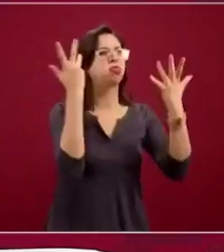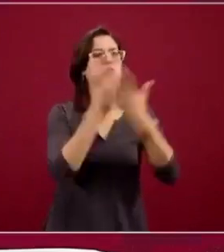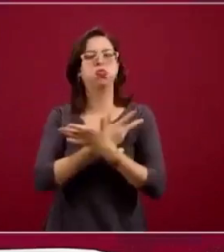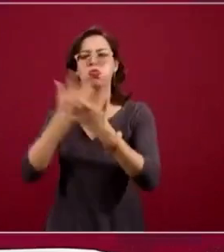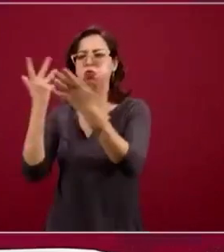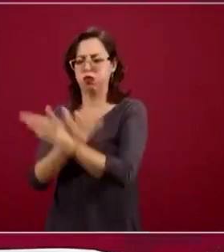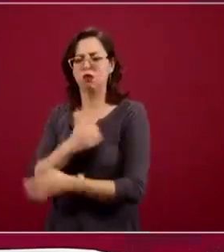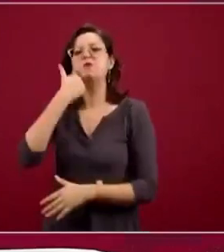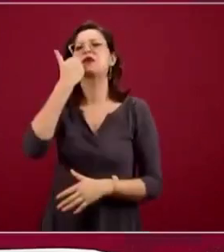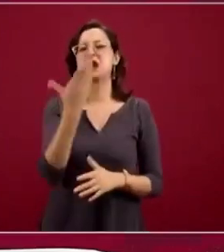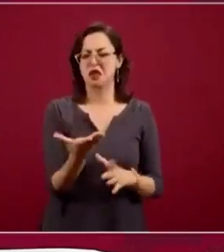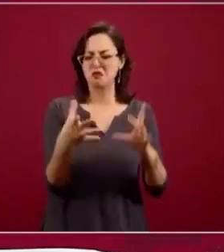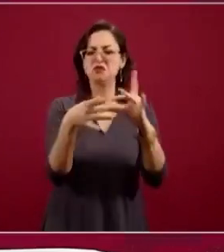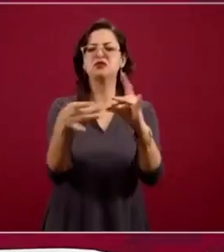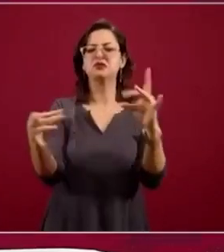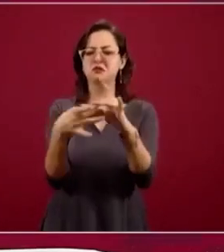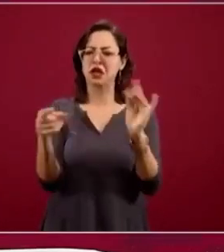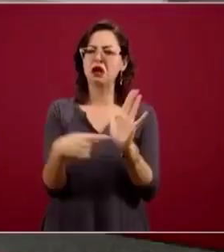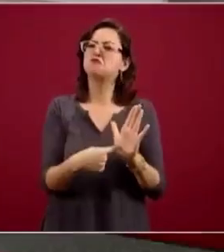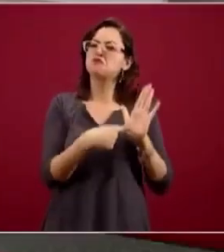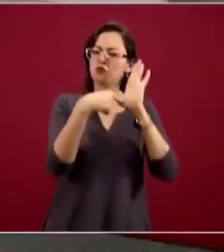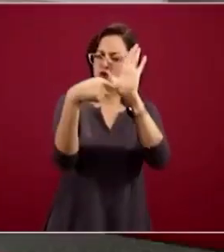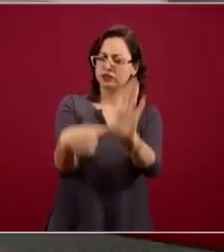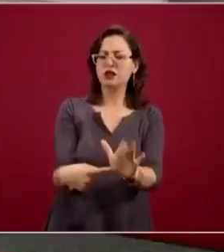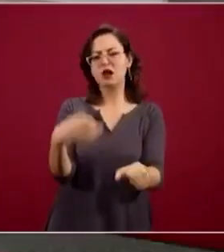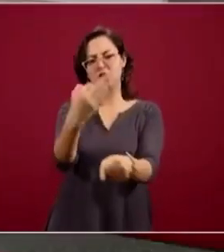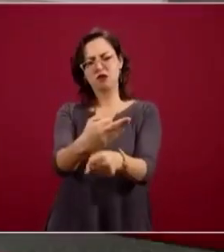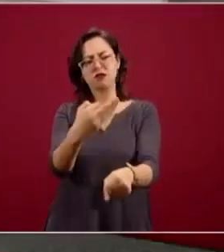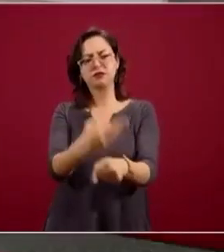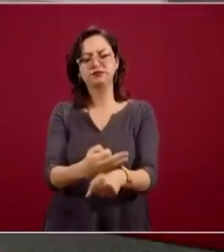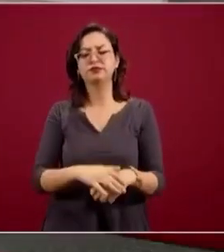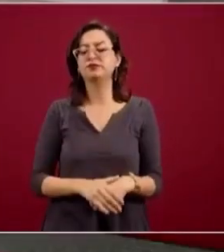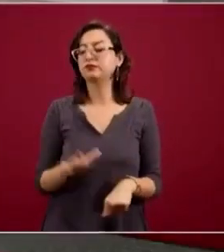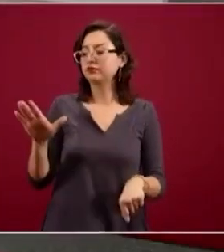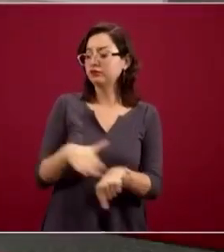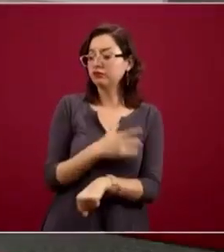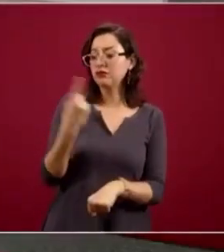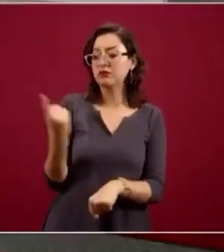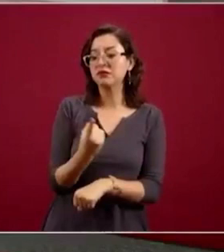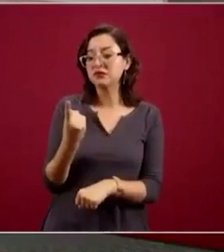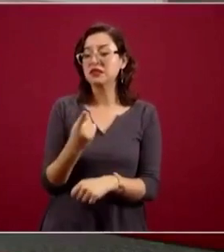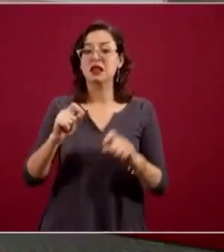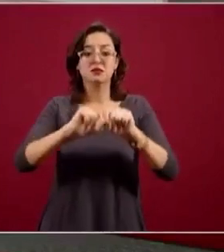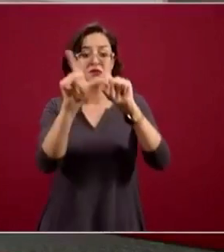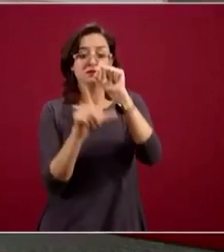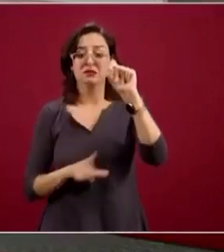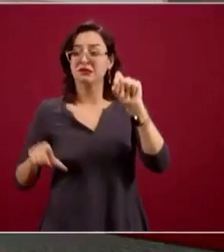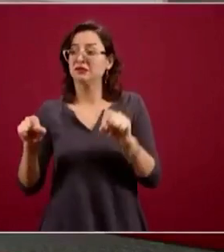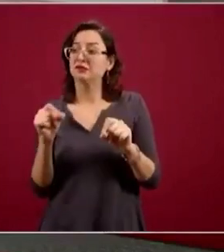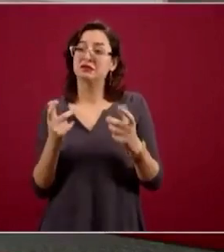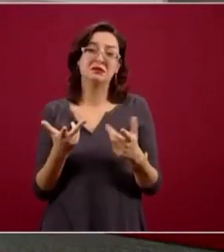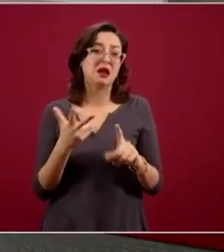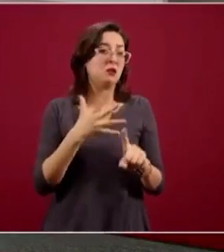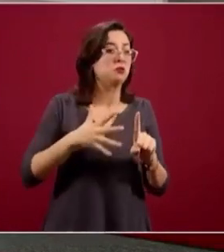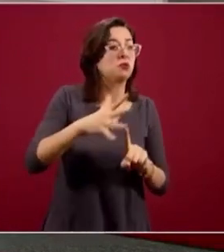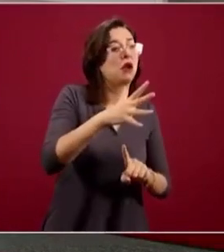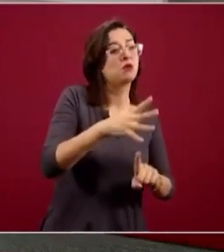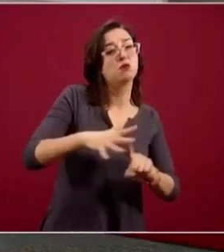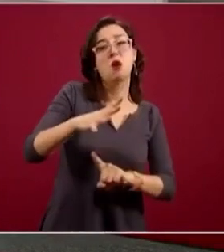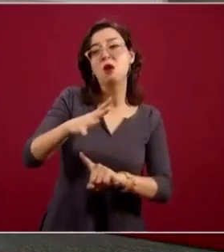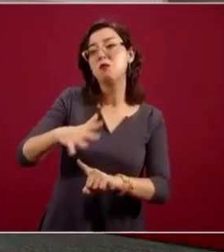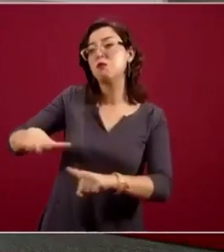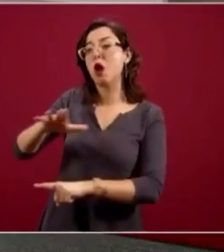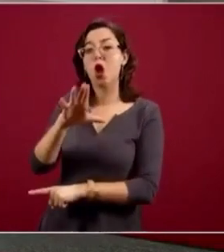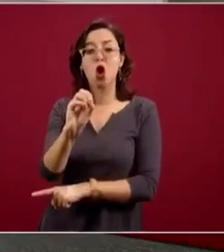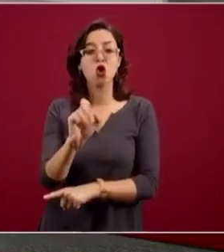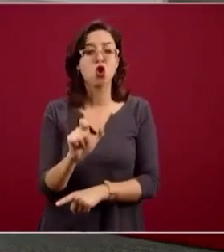las grandes desigualdades urbanas, espaciales, de espacios públicos en la gran mayoría de las colonias, un